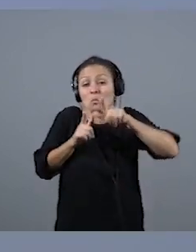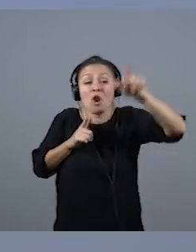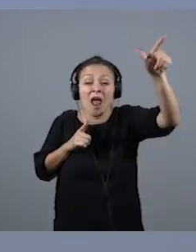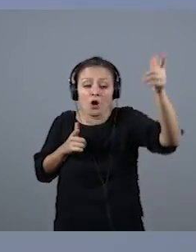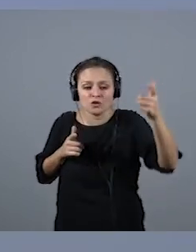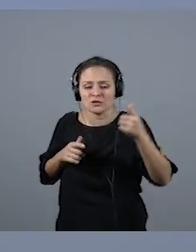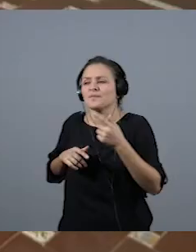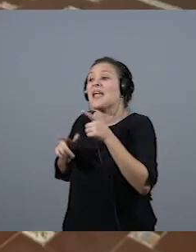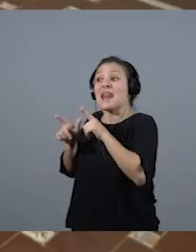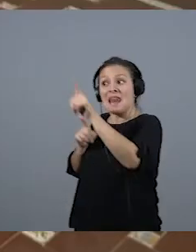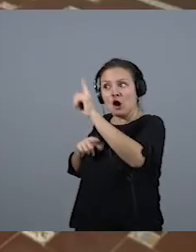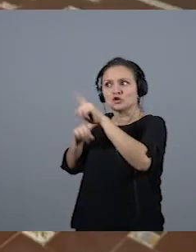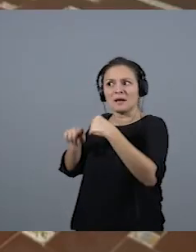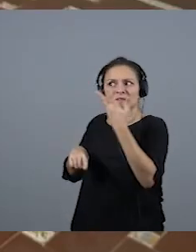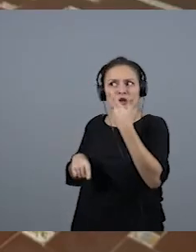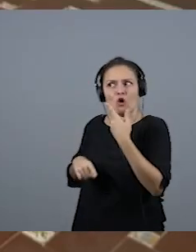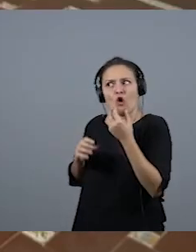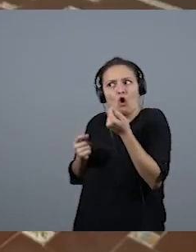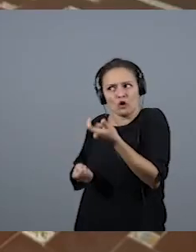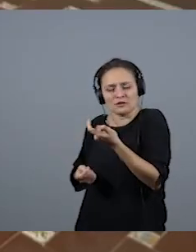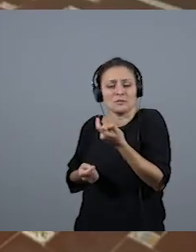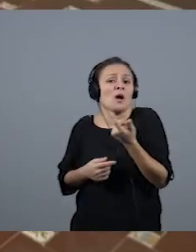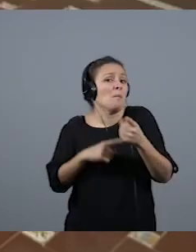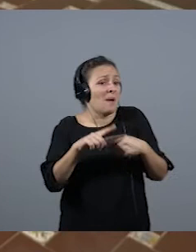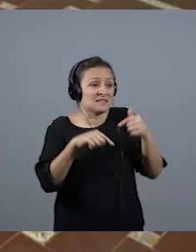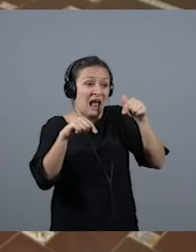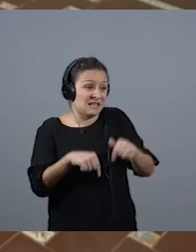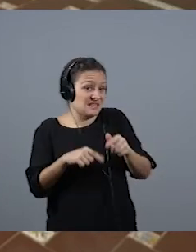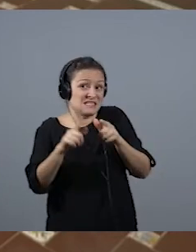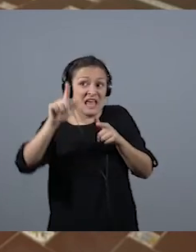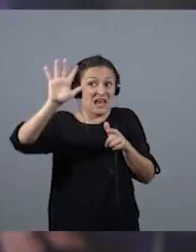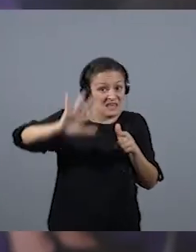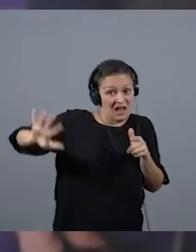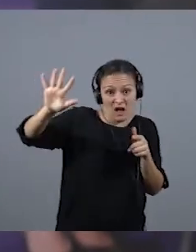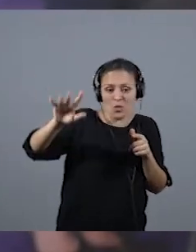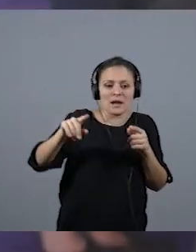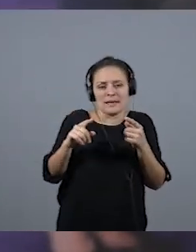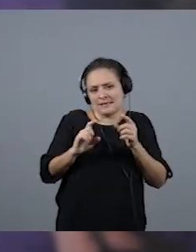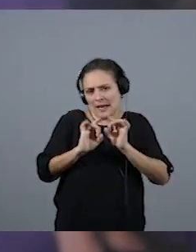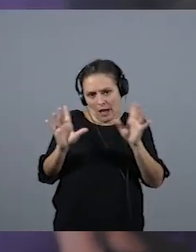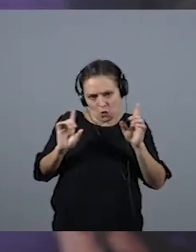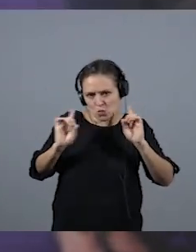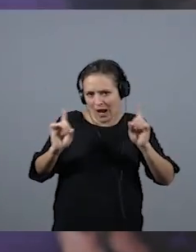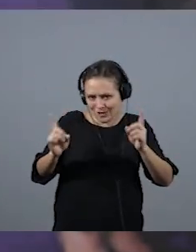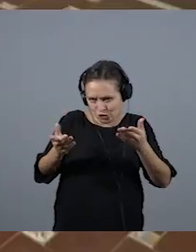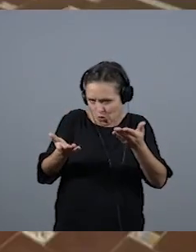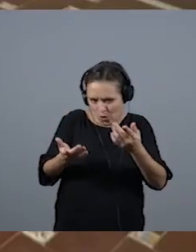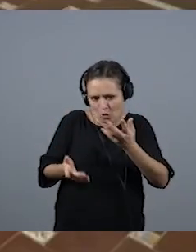pero el caso de Maite es algo concreto, evidentemente, de desconocimiento por la